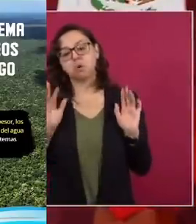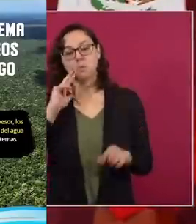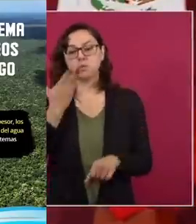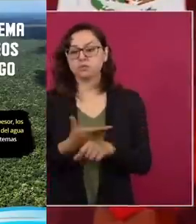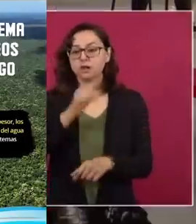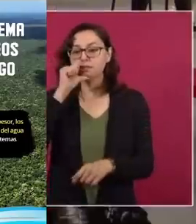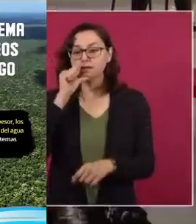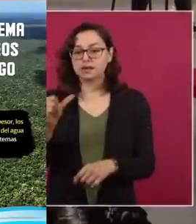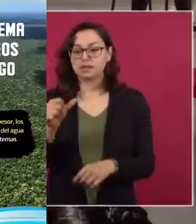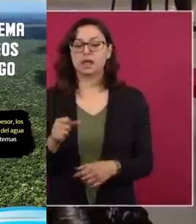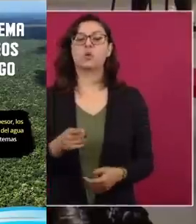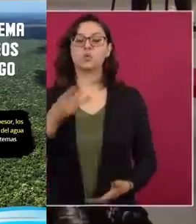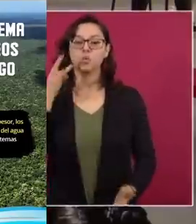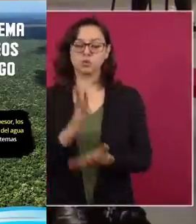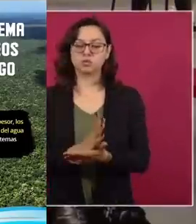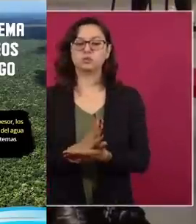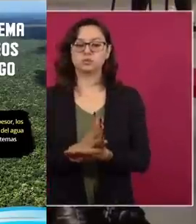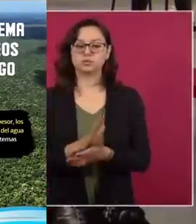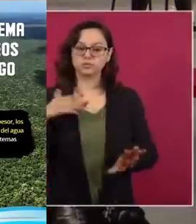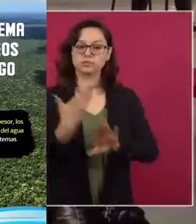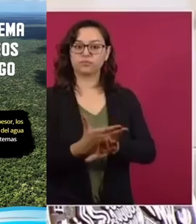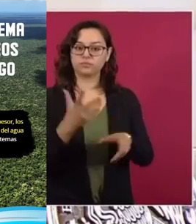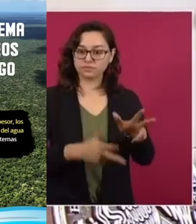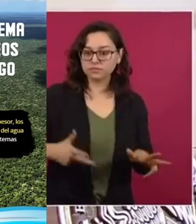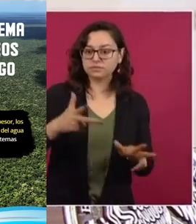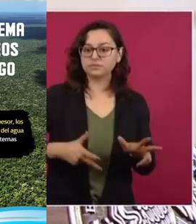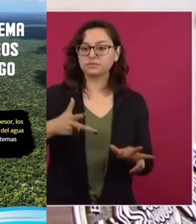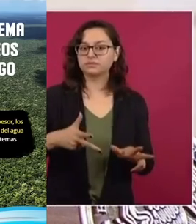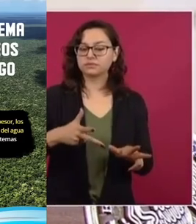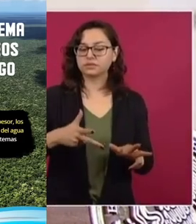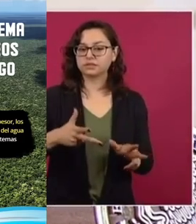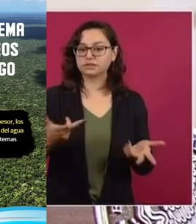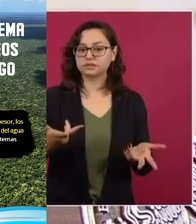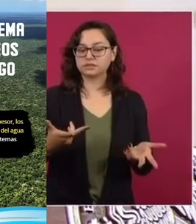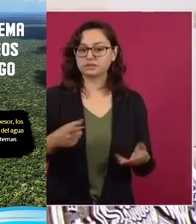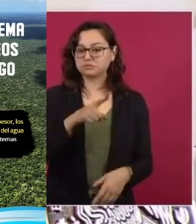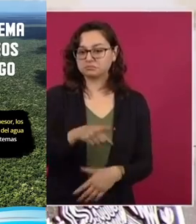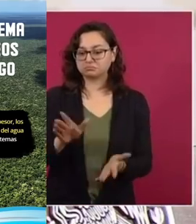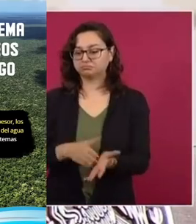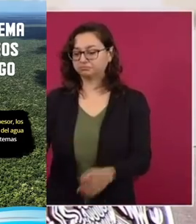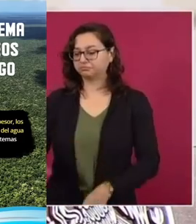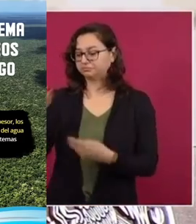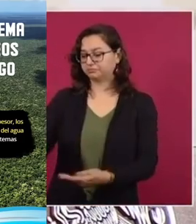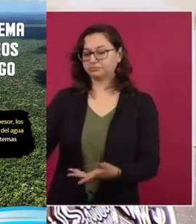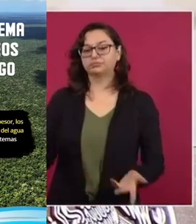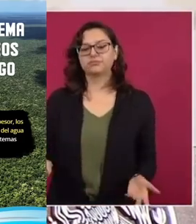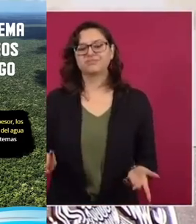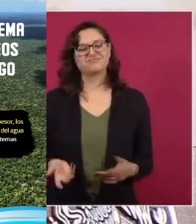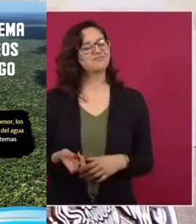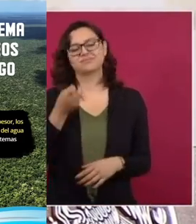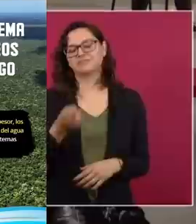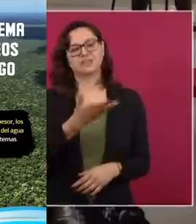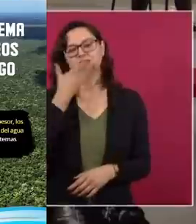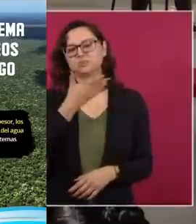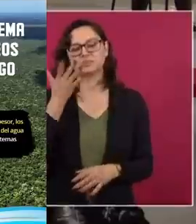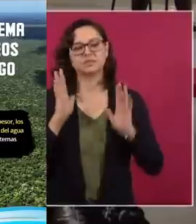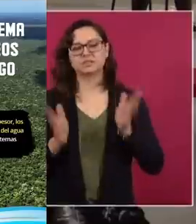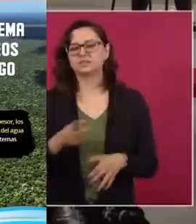porque él ve sólo escritos. Pues es todo lo que tiene que ir cambiando,